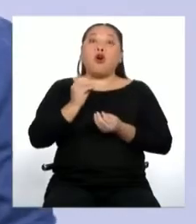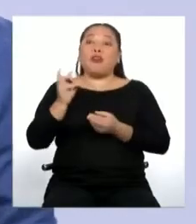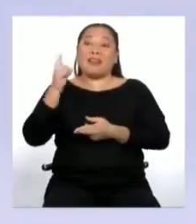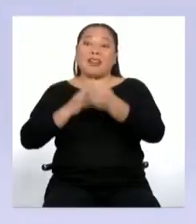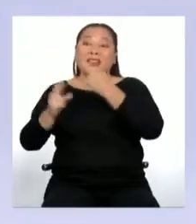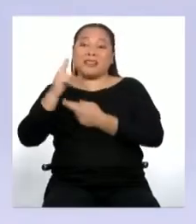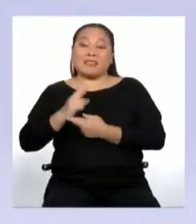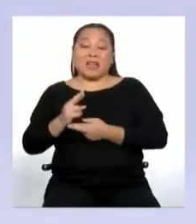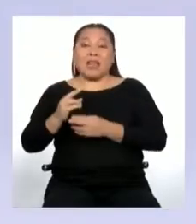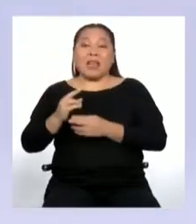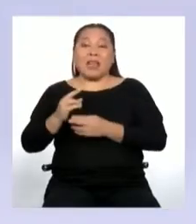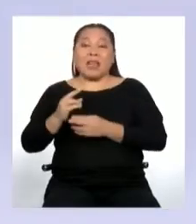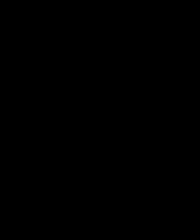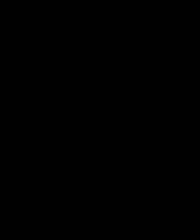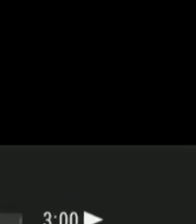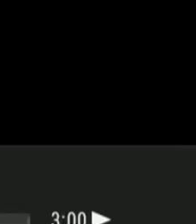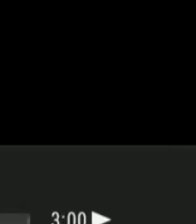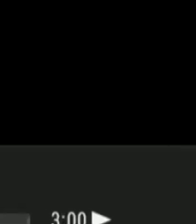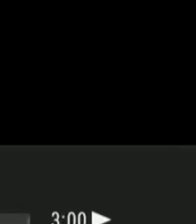nuestros amigos. ¡Genial!